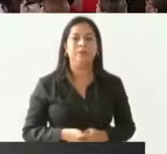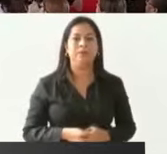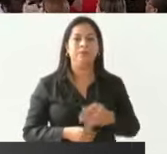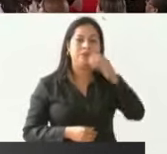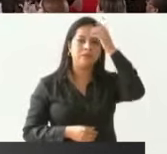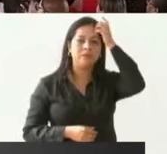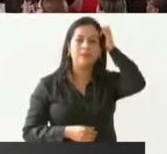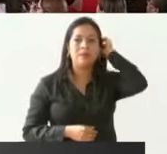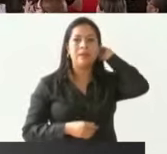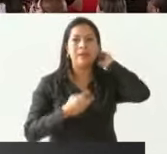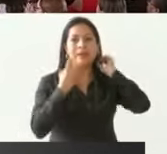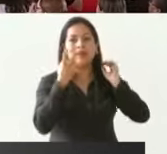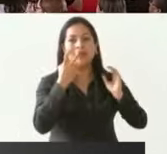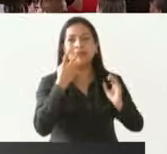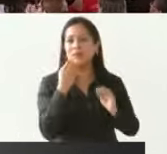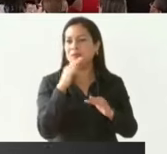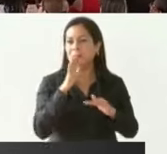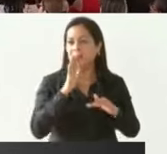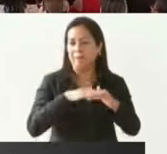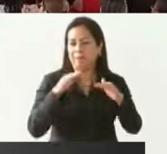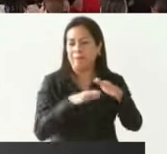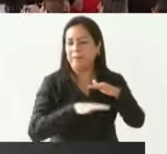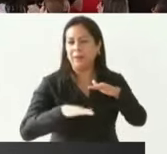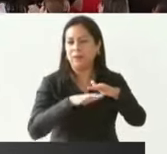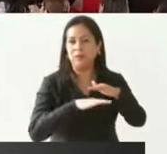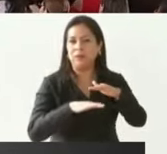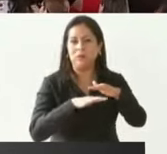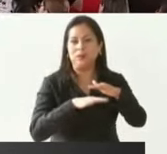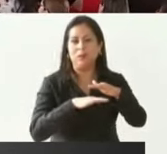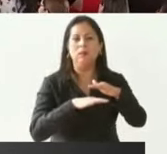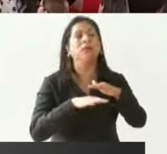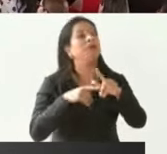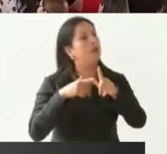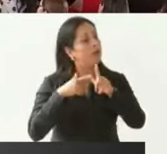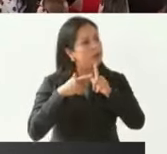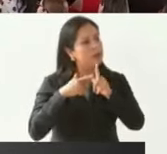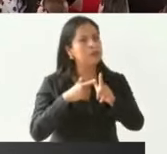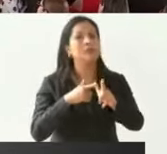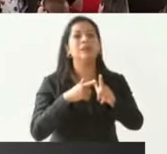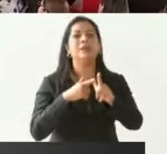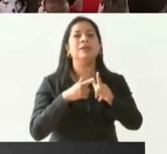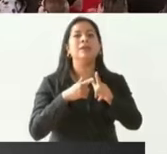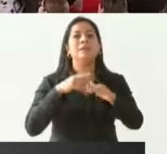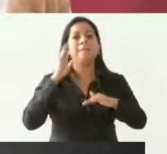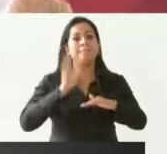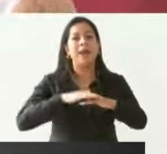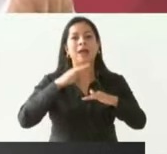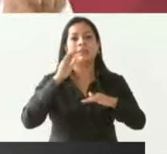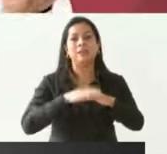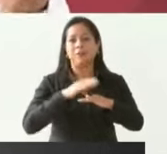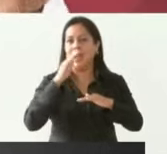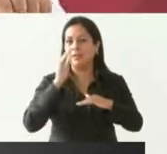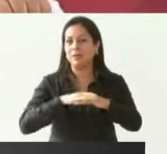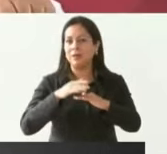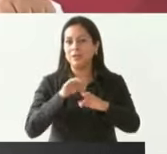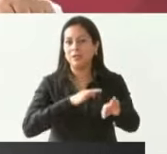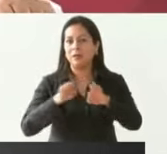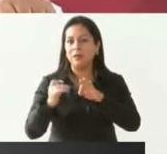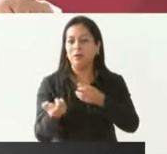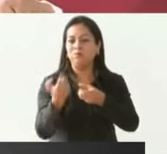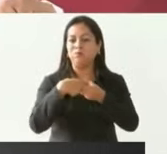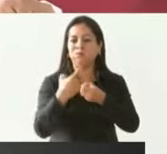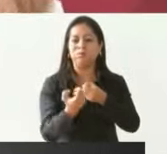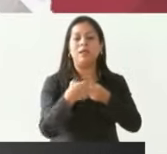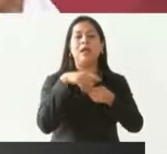ese es el mínimo y vamos a seguir basificando a los maestros